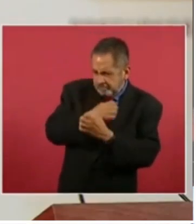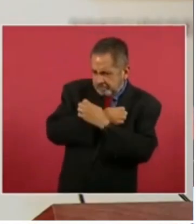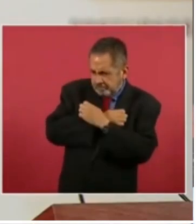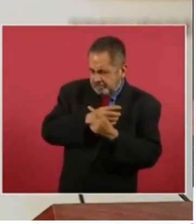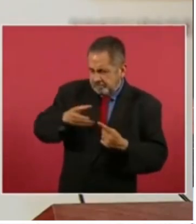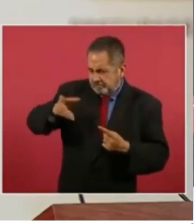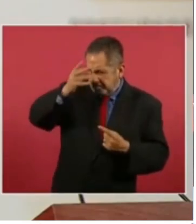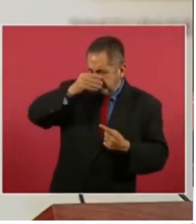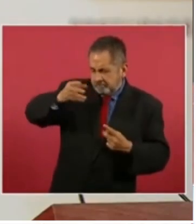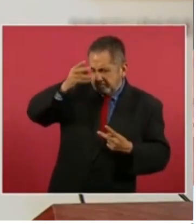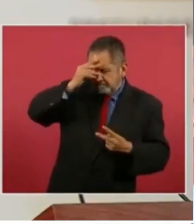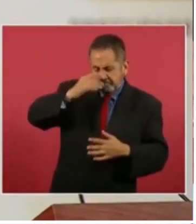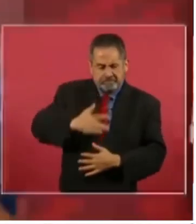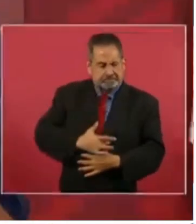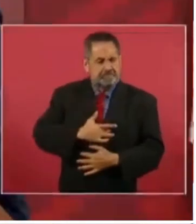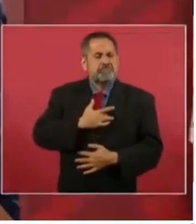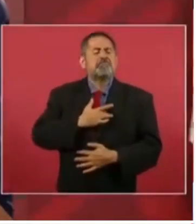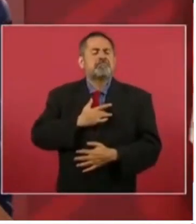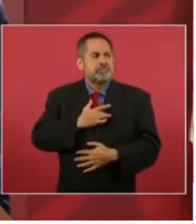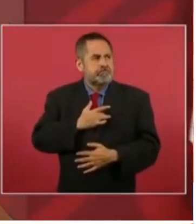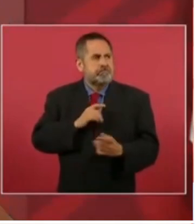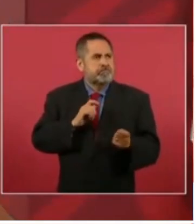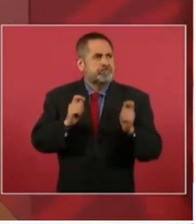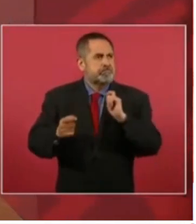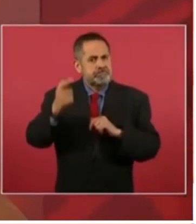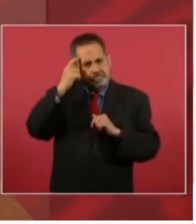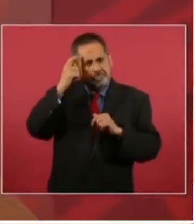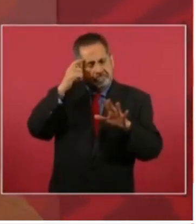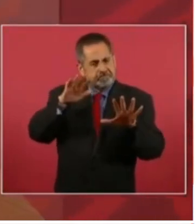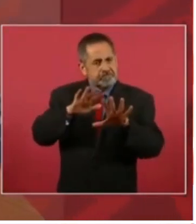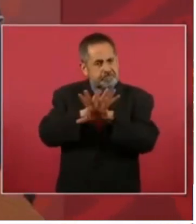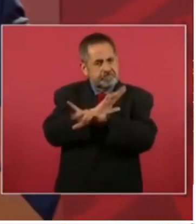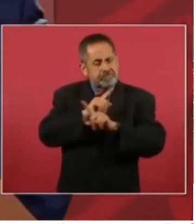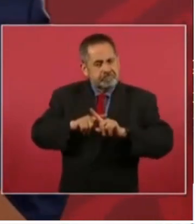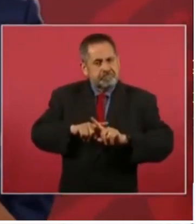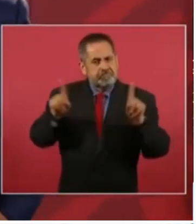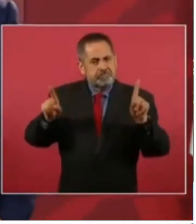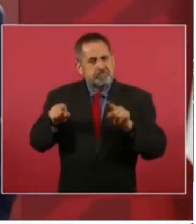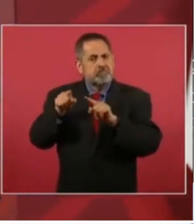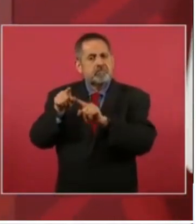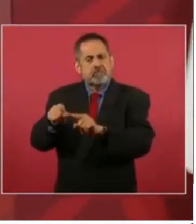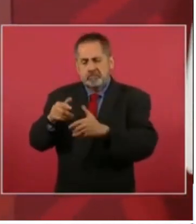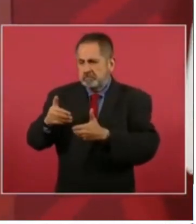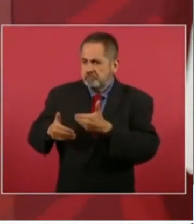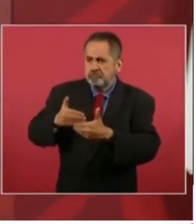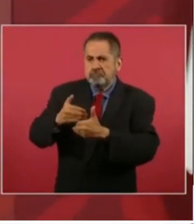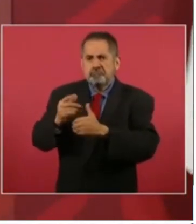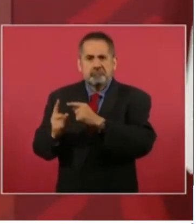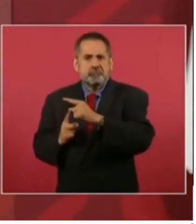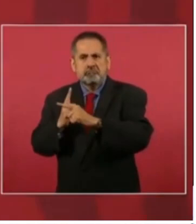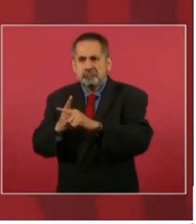van adquiriendo un pensamiento progresista